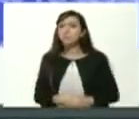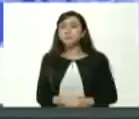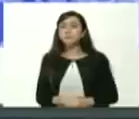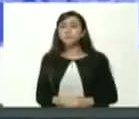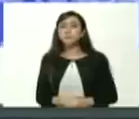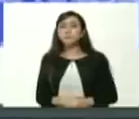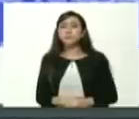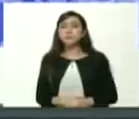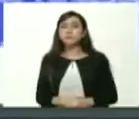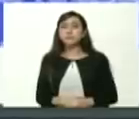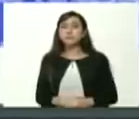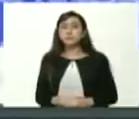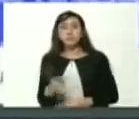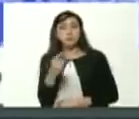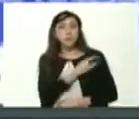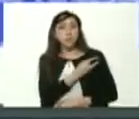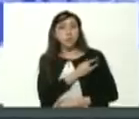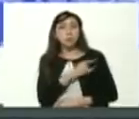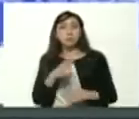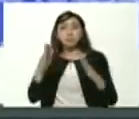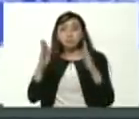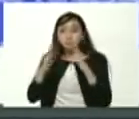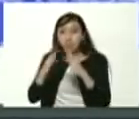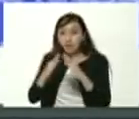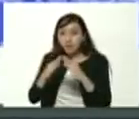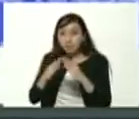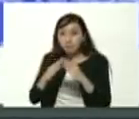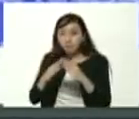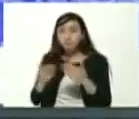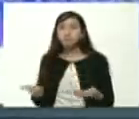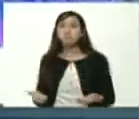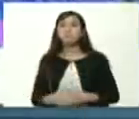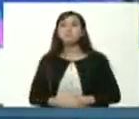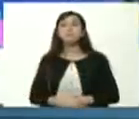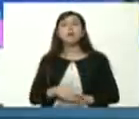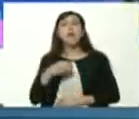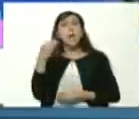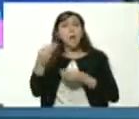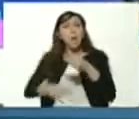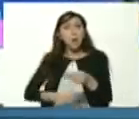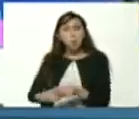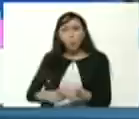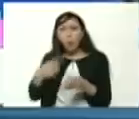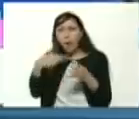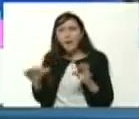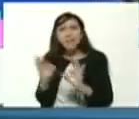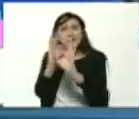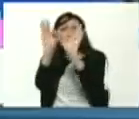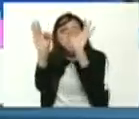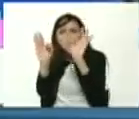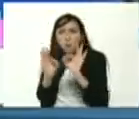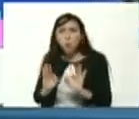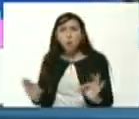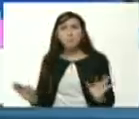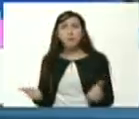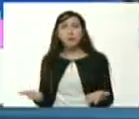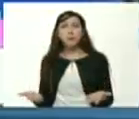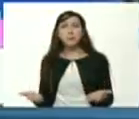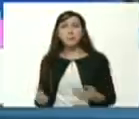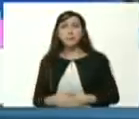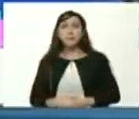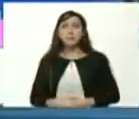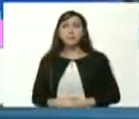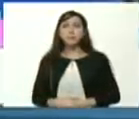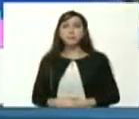la universidad en casa hemos tenido que crear diversas modalidades de